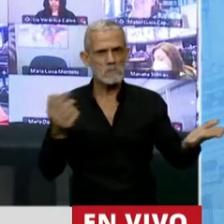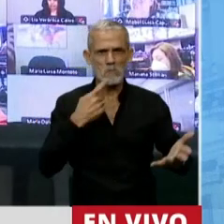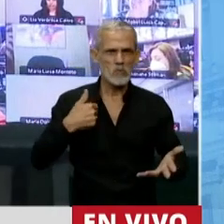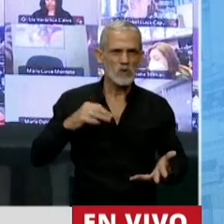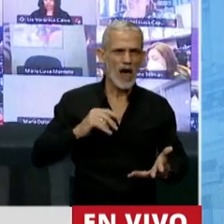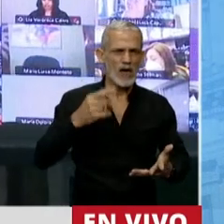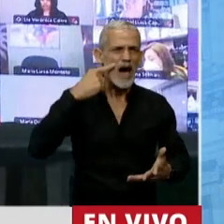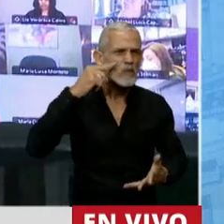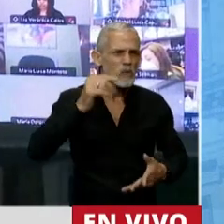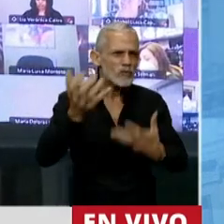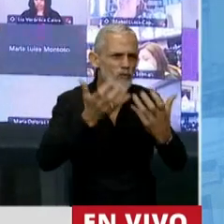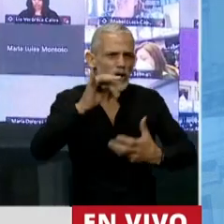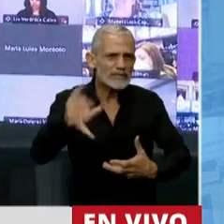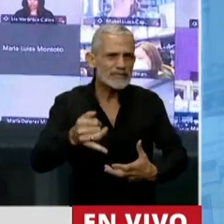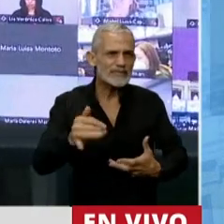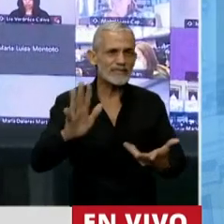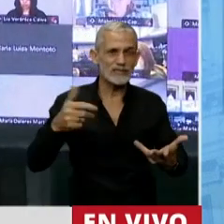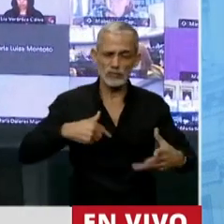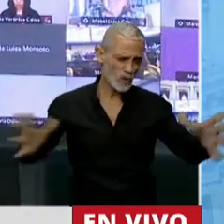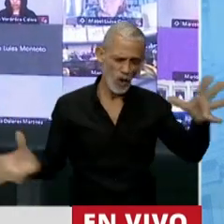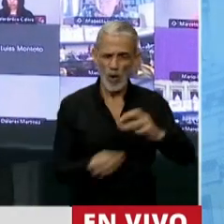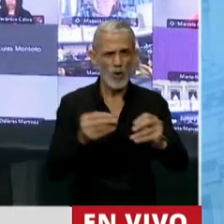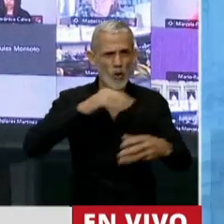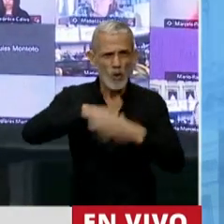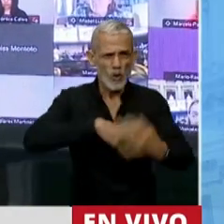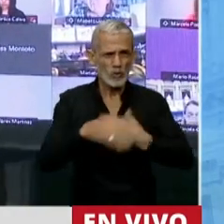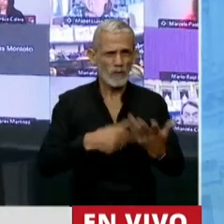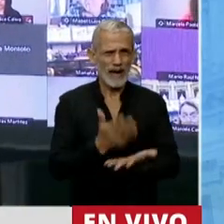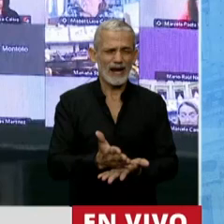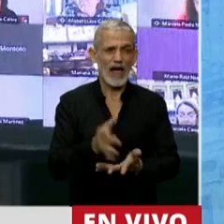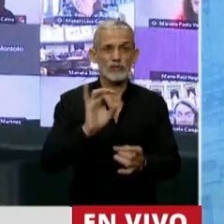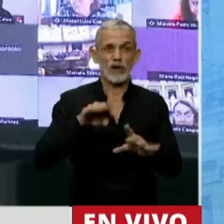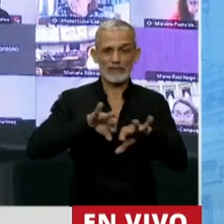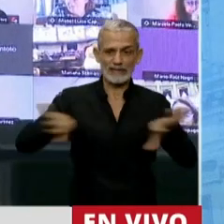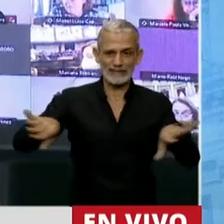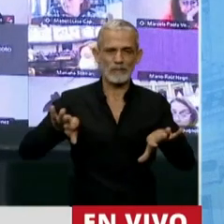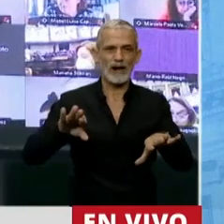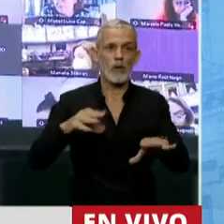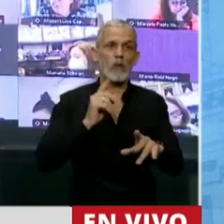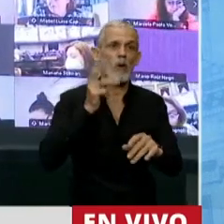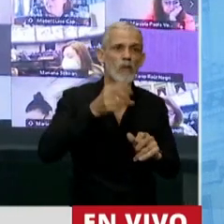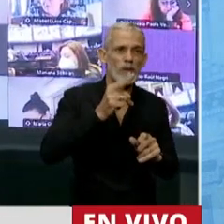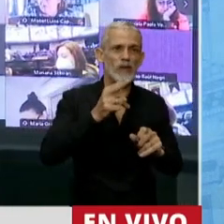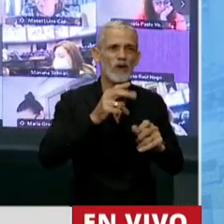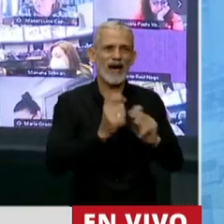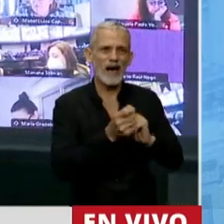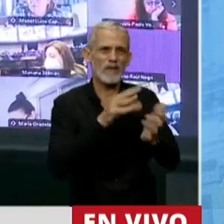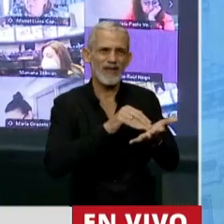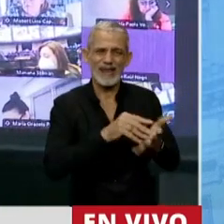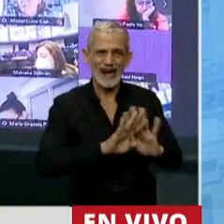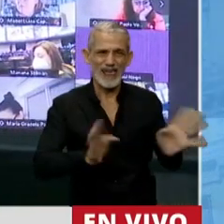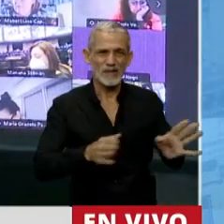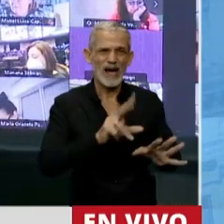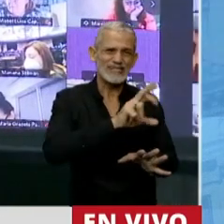incendio fue intencional, lo intencional, metemos todo en una misma bolsa, solamente discriminados por las prohibiciones en el cambio del uso del suelo